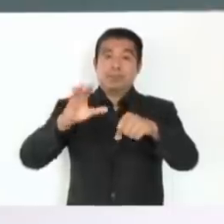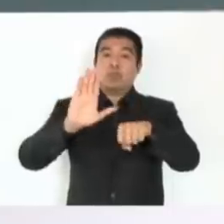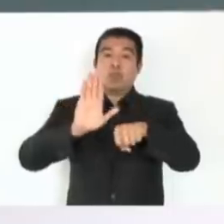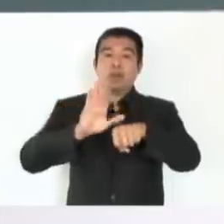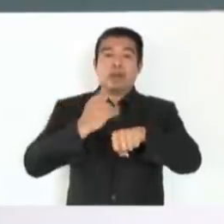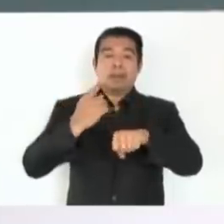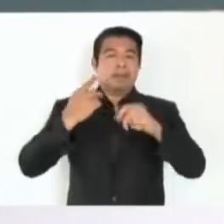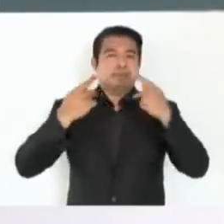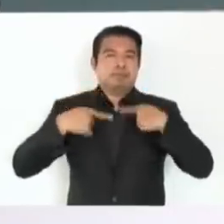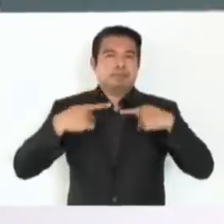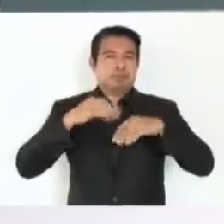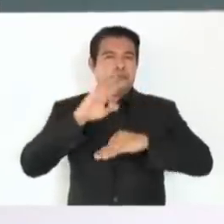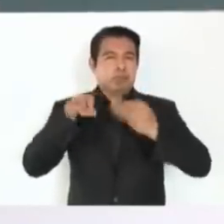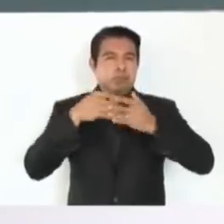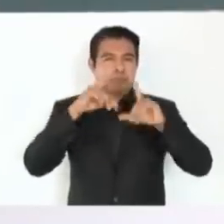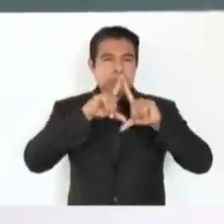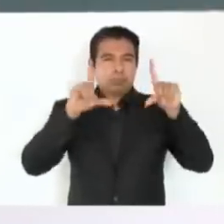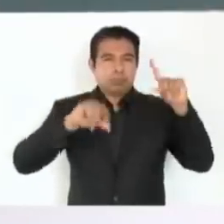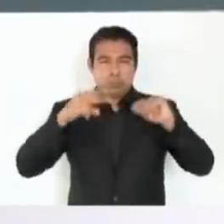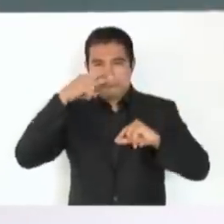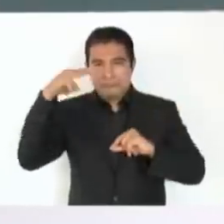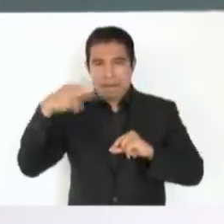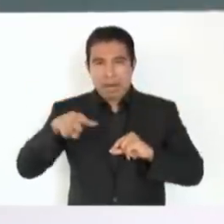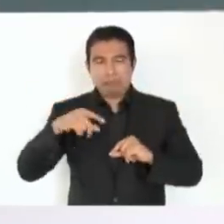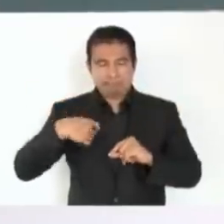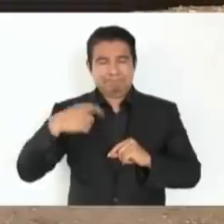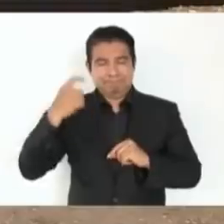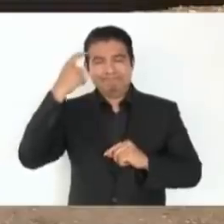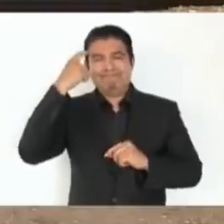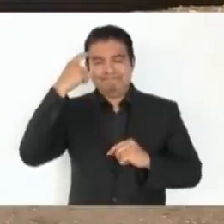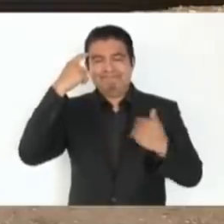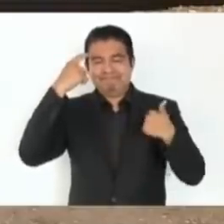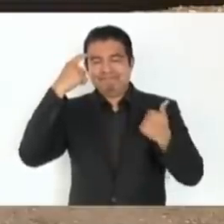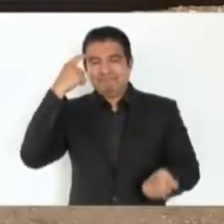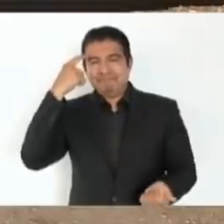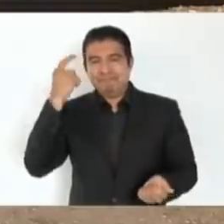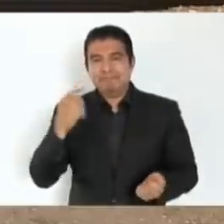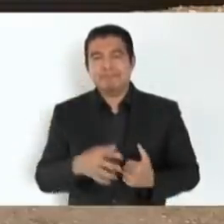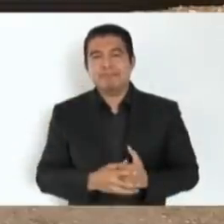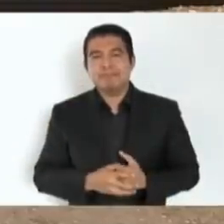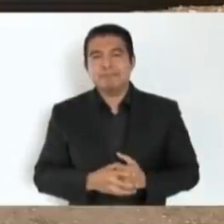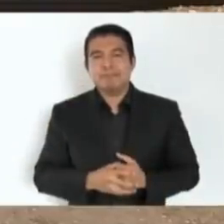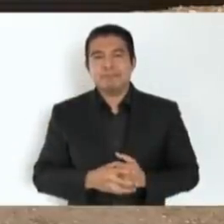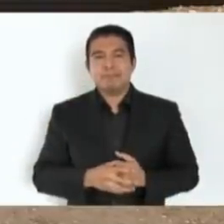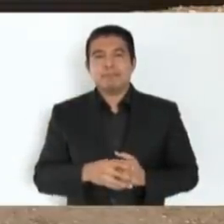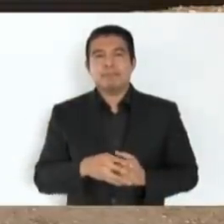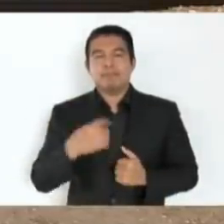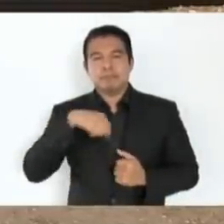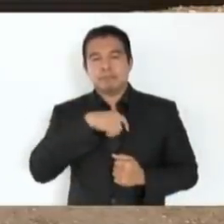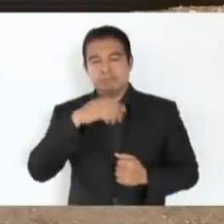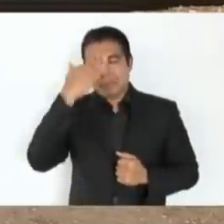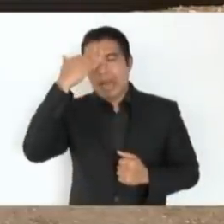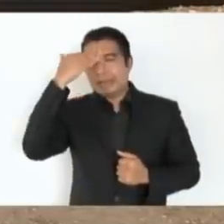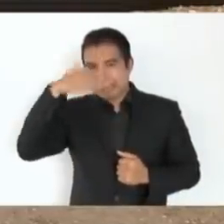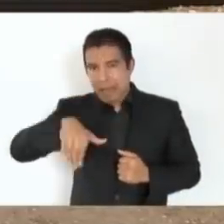presente, el pueblo sabe. Cuando se hacen las encuestas